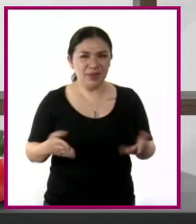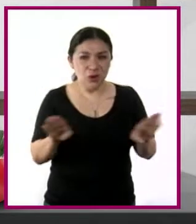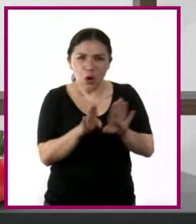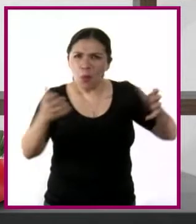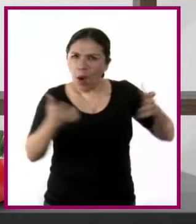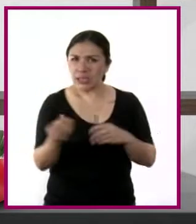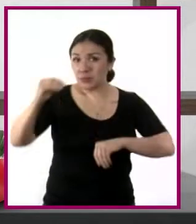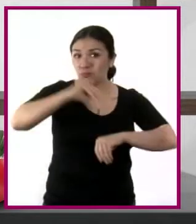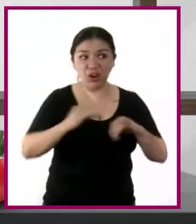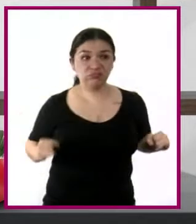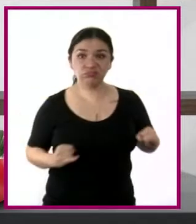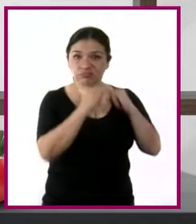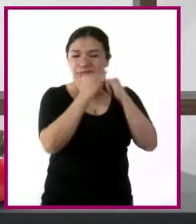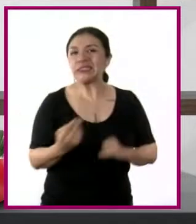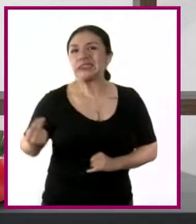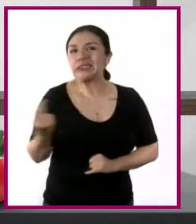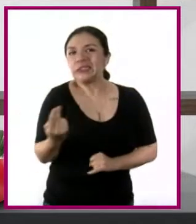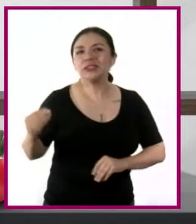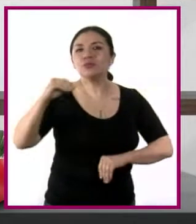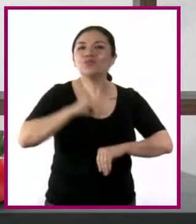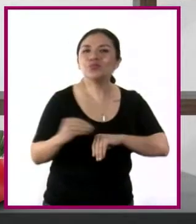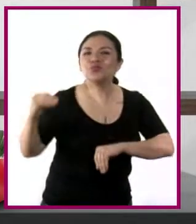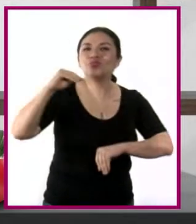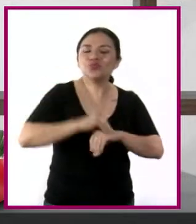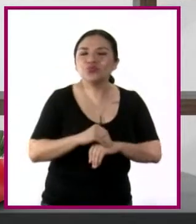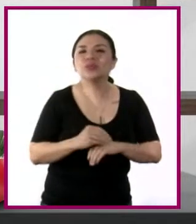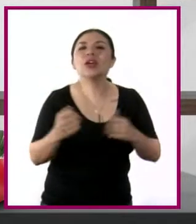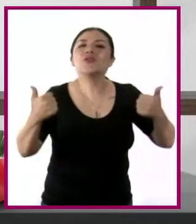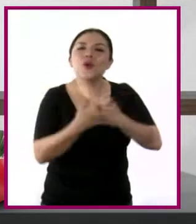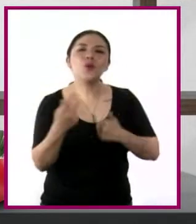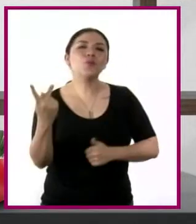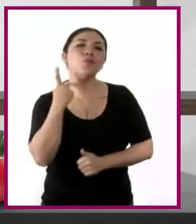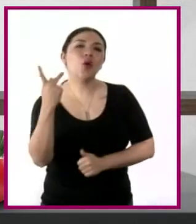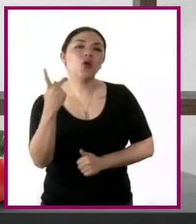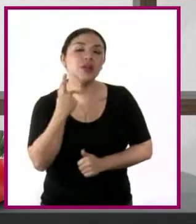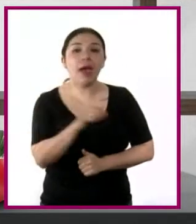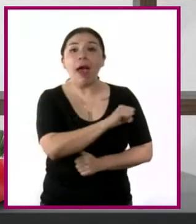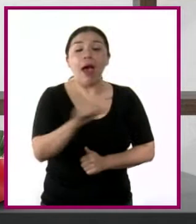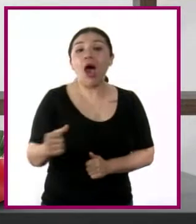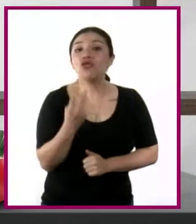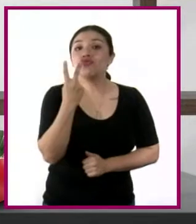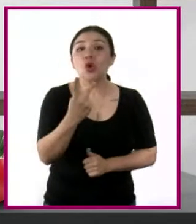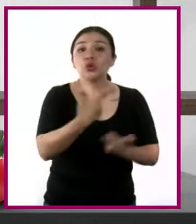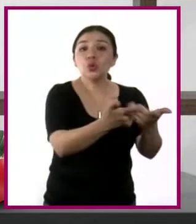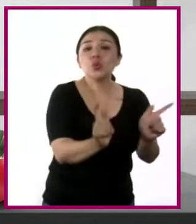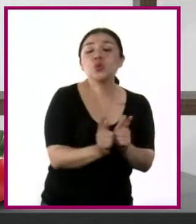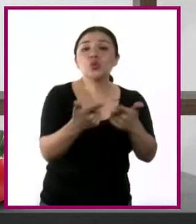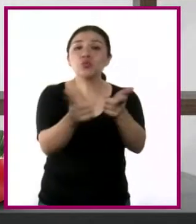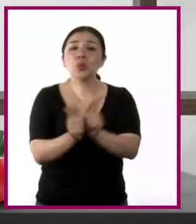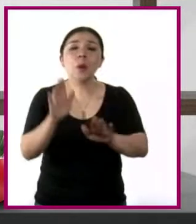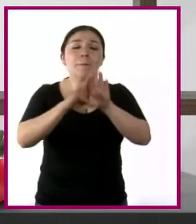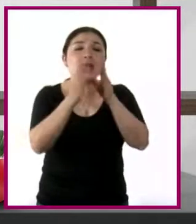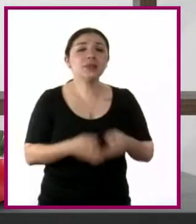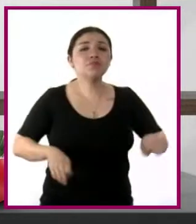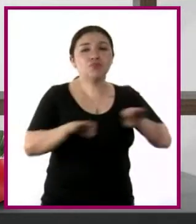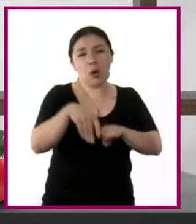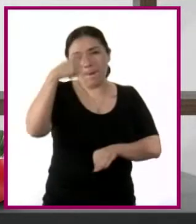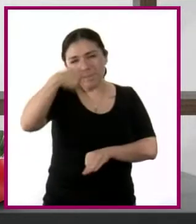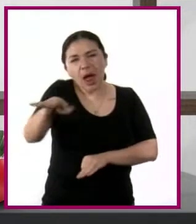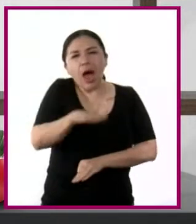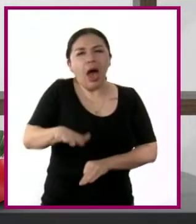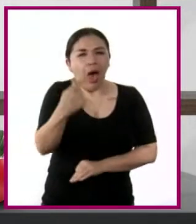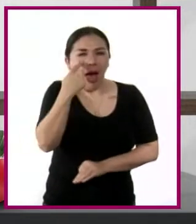dicha institucionalidad, era necesario incorporar y subordinar políticamente a los dos grupos más importantes de las clases sociales